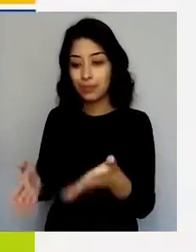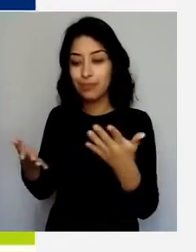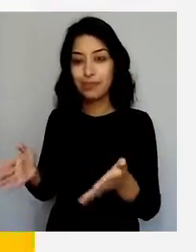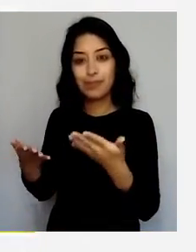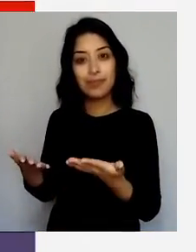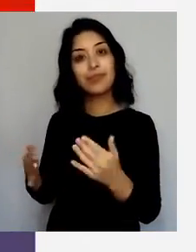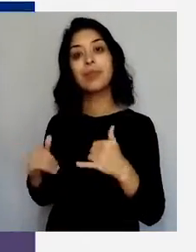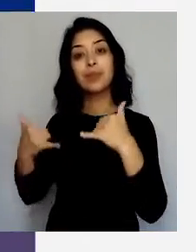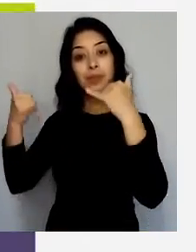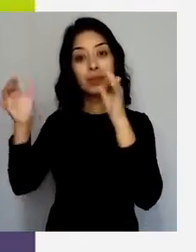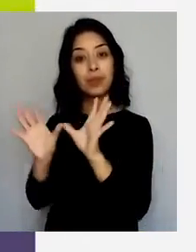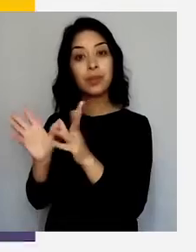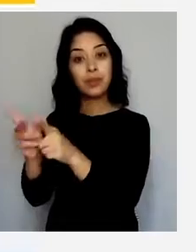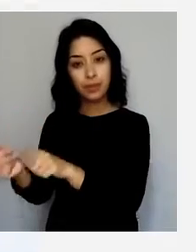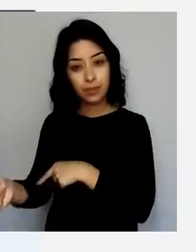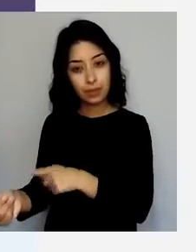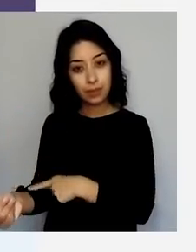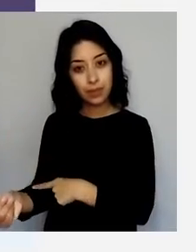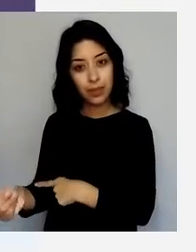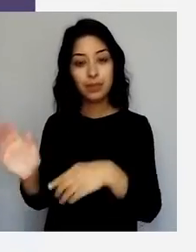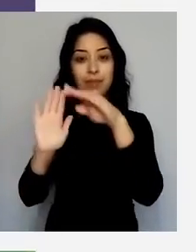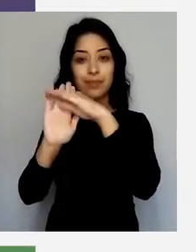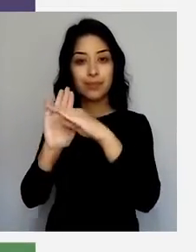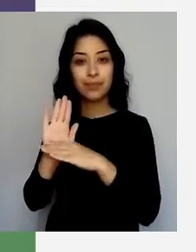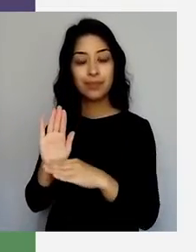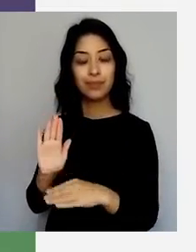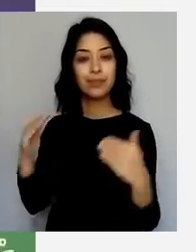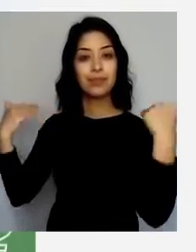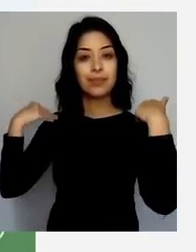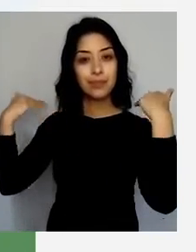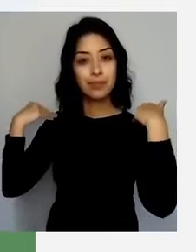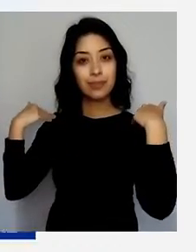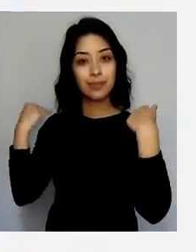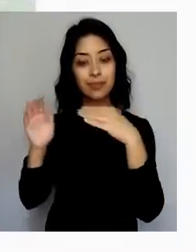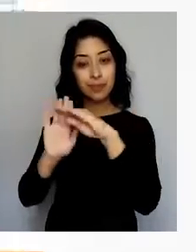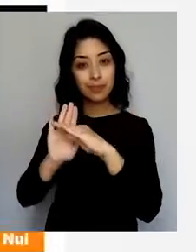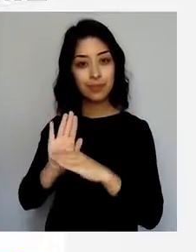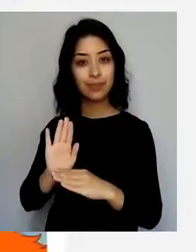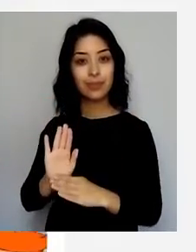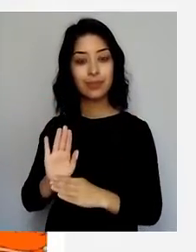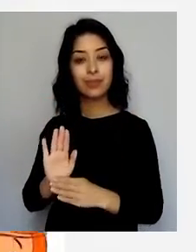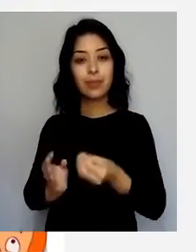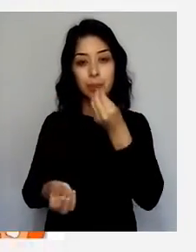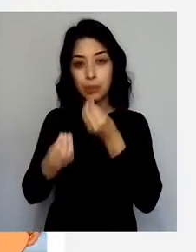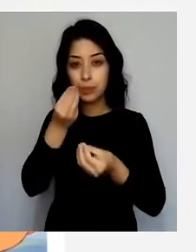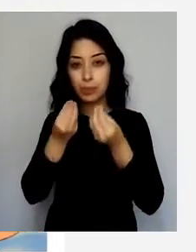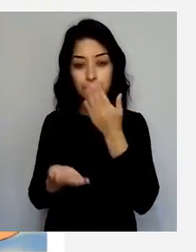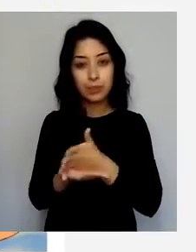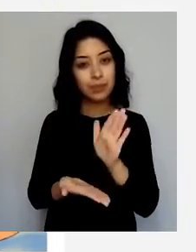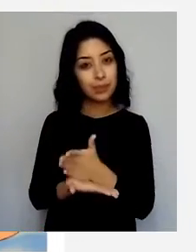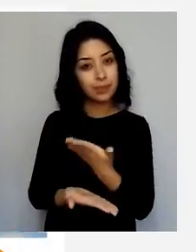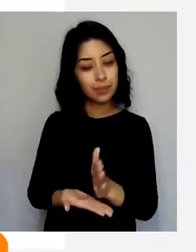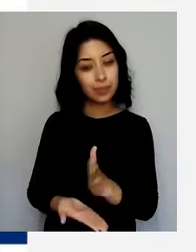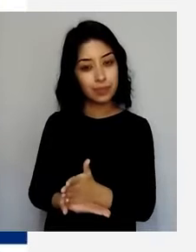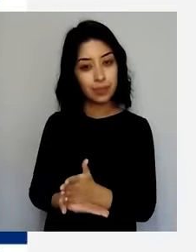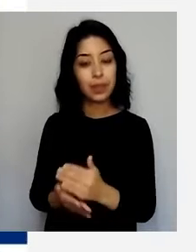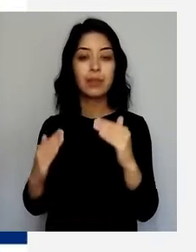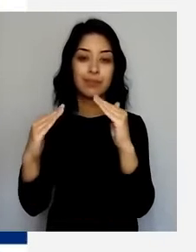e impulsado programas de mantenimiento físico y nutrición sana para sobrellevar extensas cuarentenas.